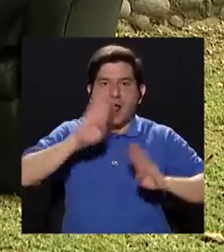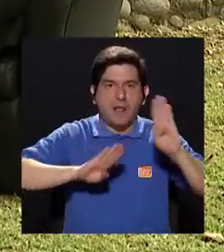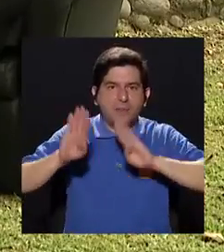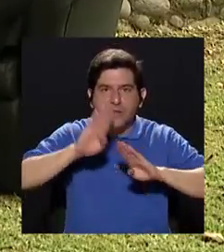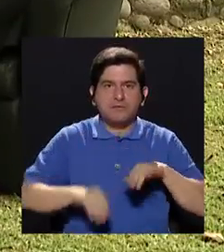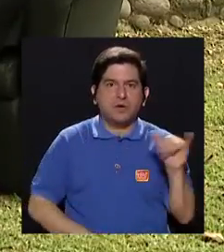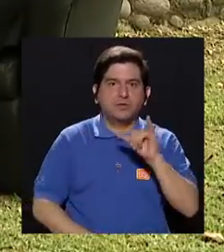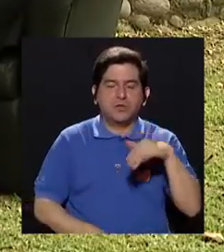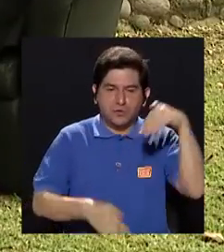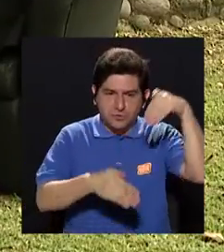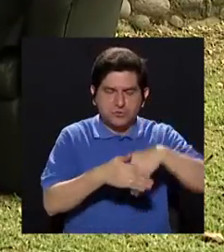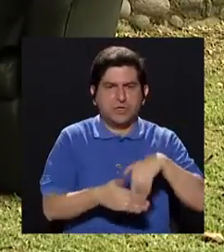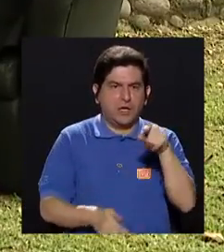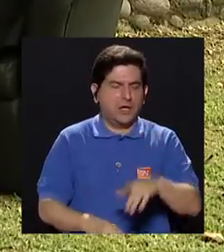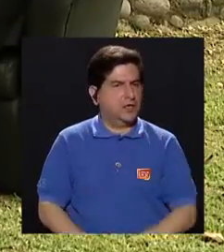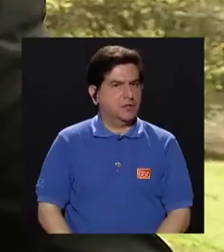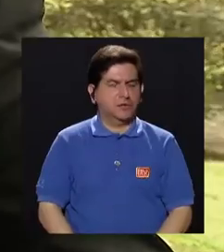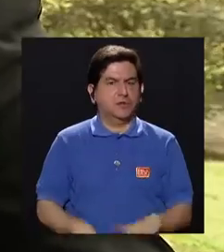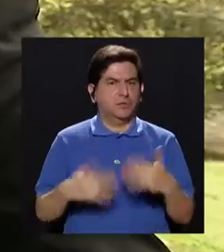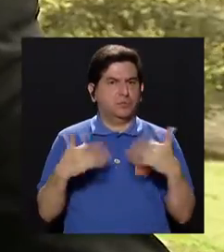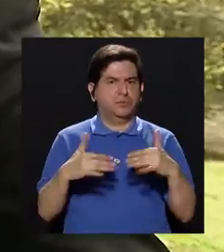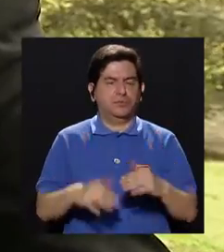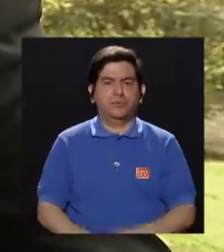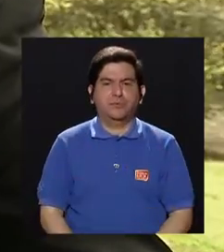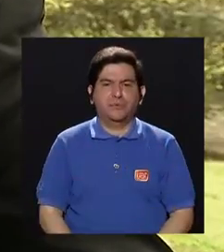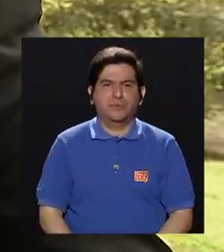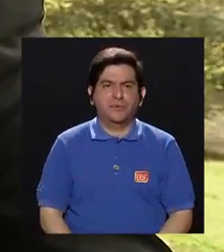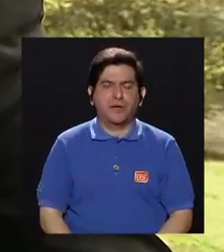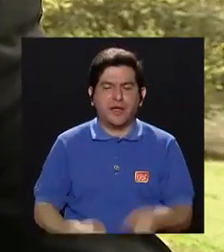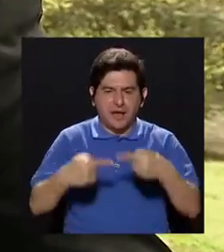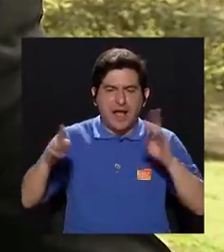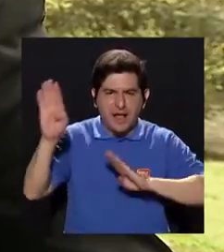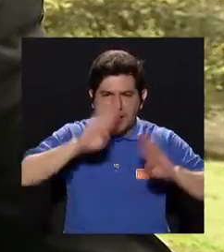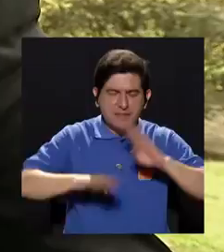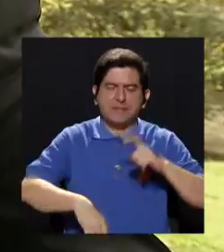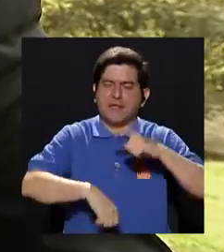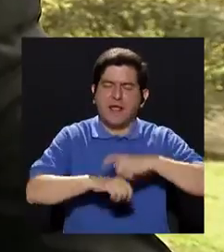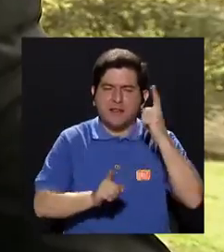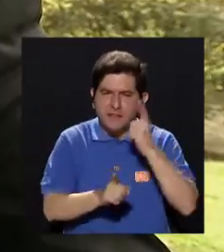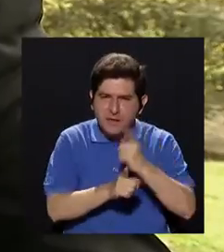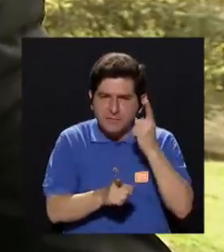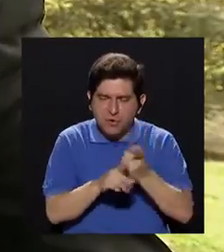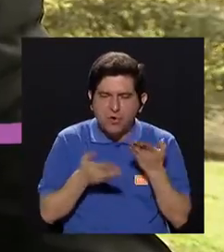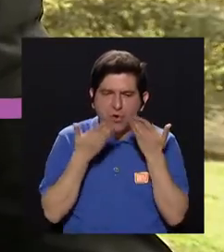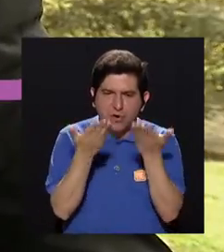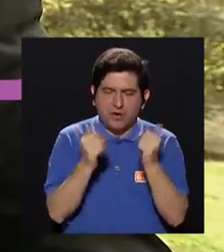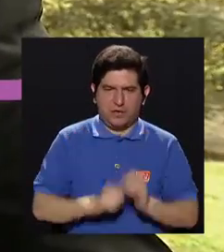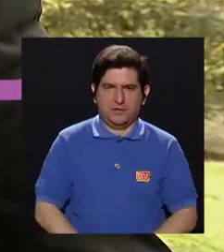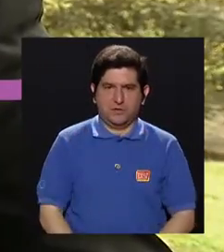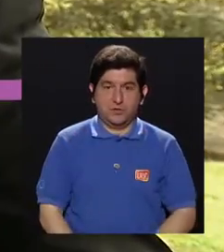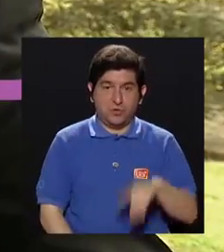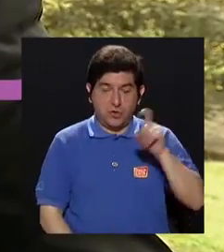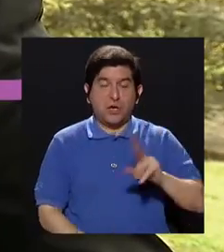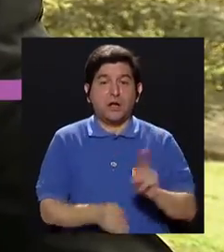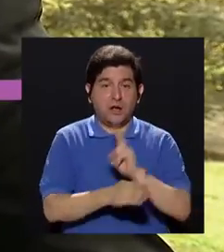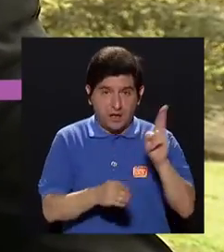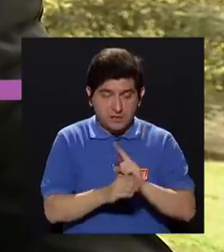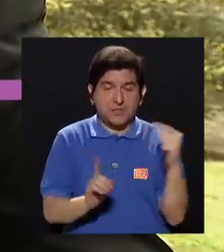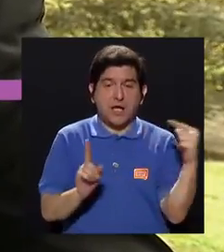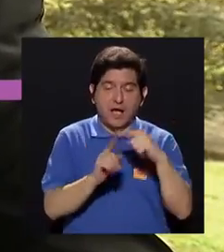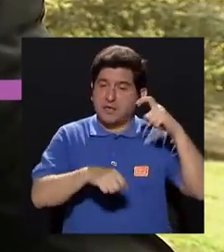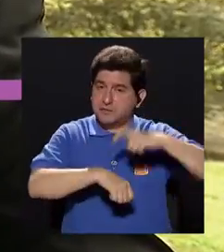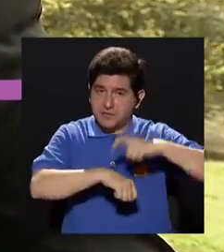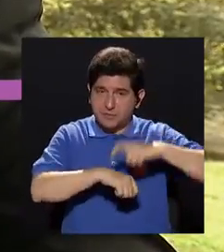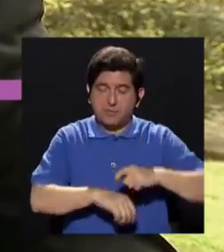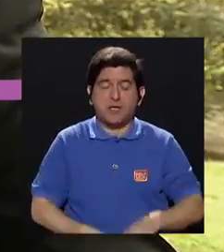eso es una pena. Digamos, en un antibiótico se suelen dar las dosis para el tiempo que es y no. Y debería utilizarse hasta ese momento y